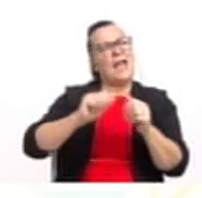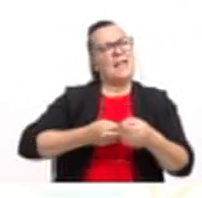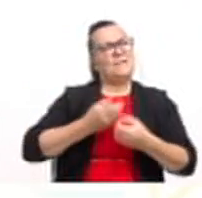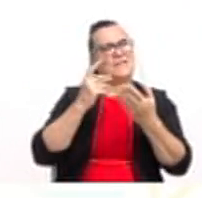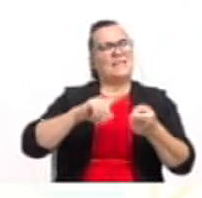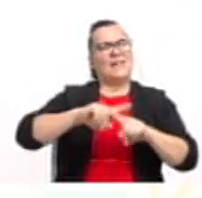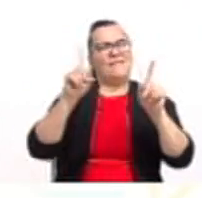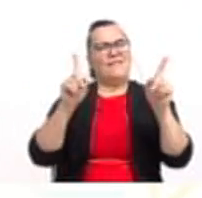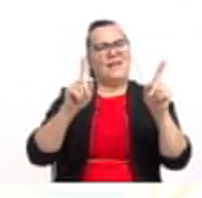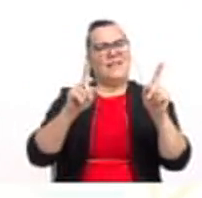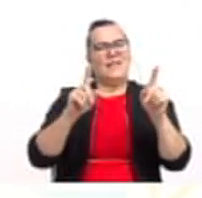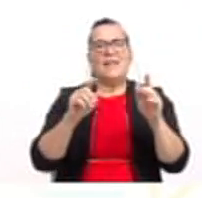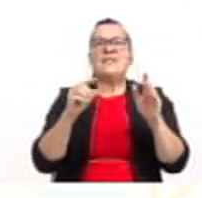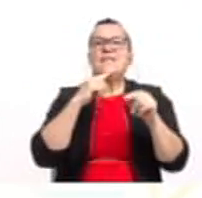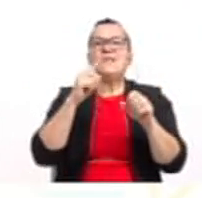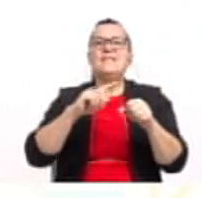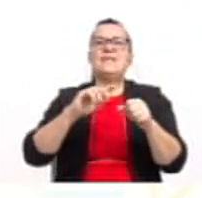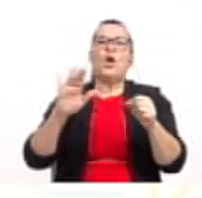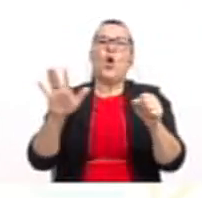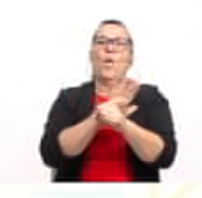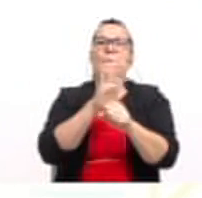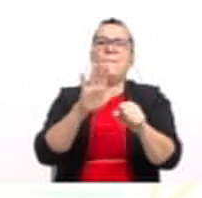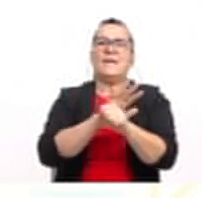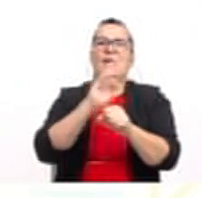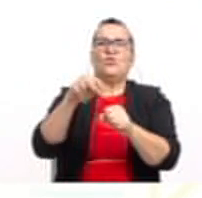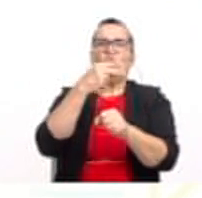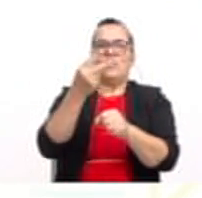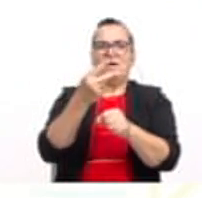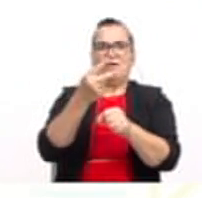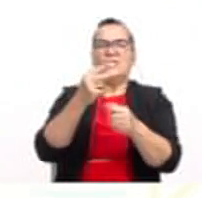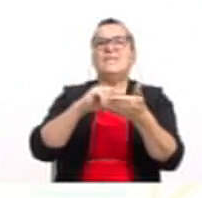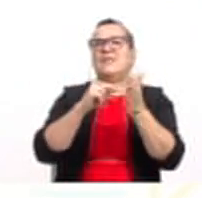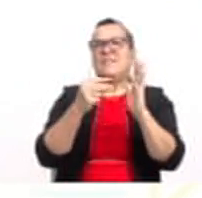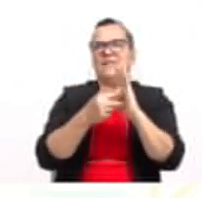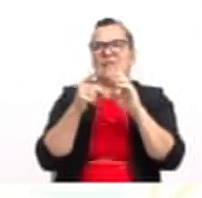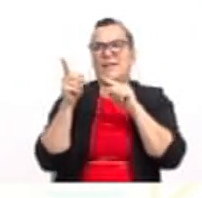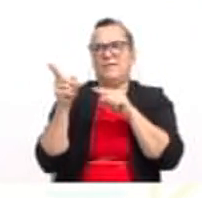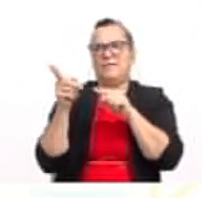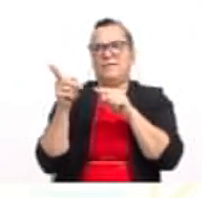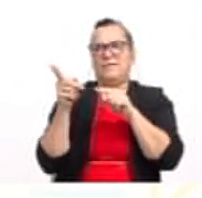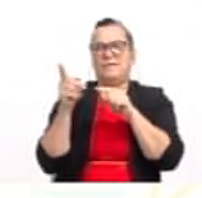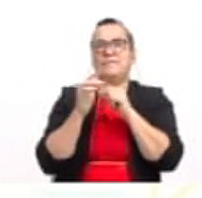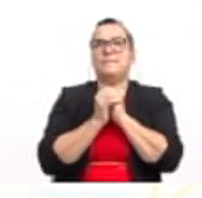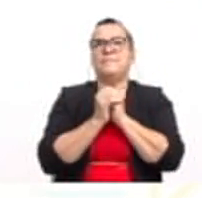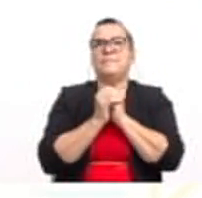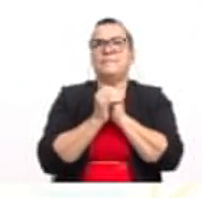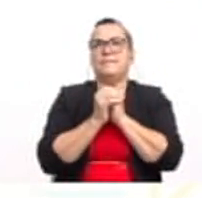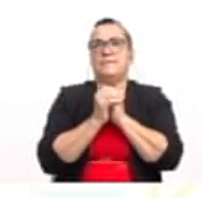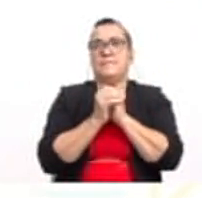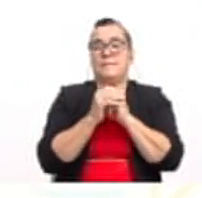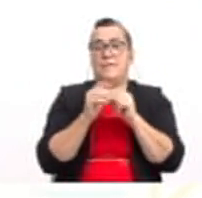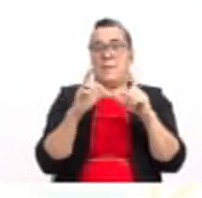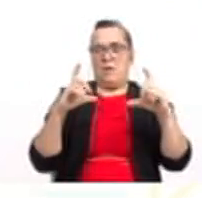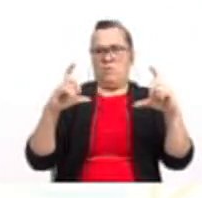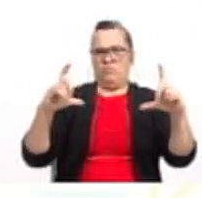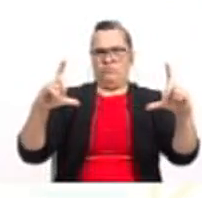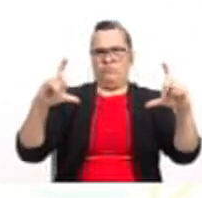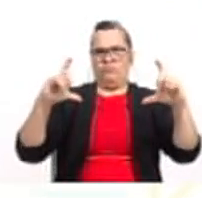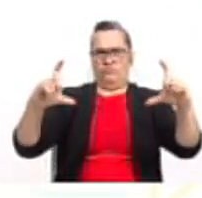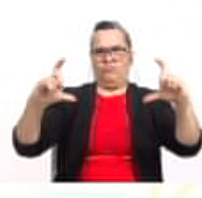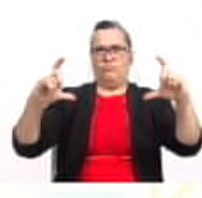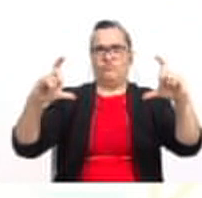que se conoce como completando cuadrados. Entonces vamos a completar cuadrados. Lo primero que vamos a hacer es ubicar el